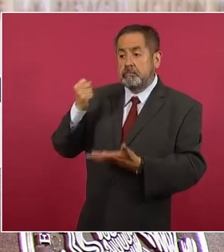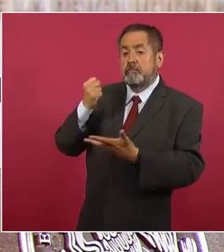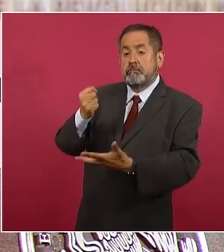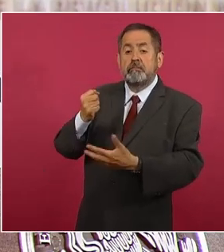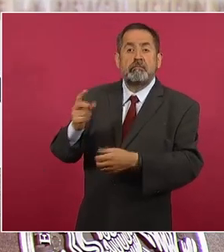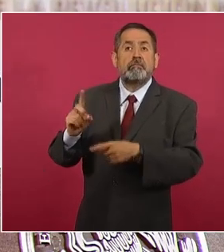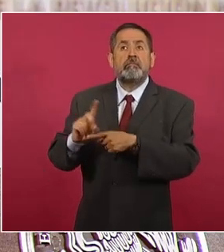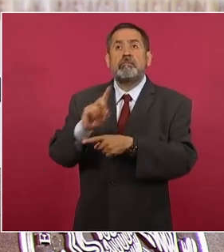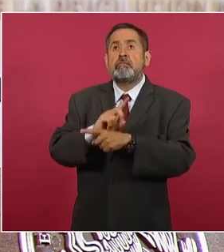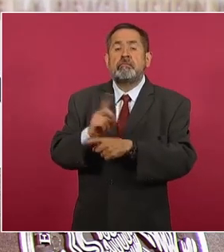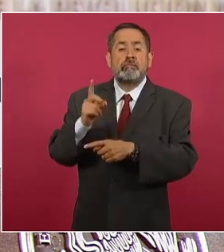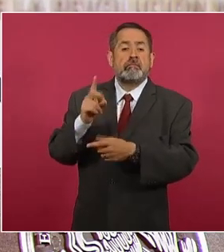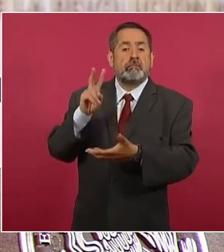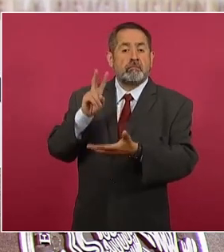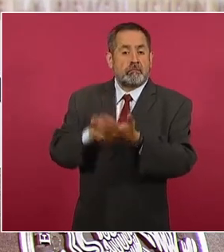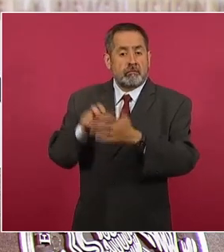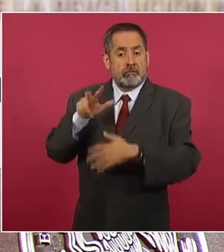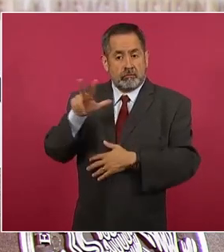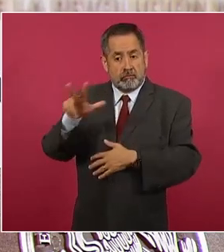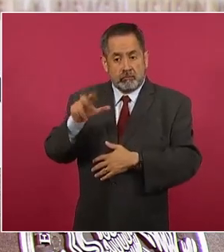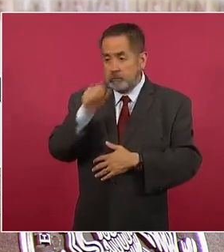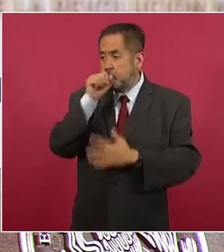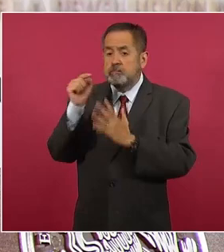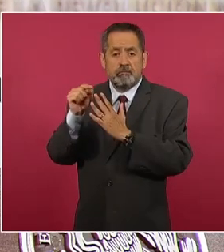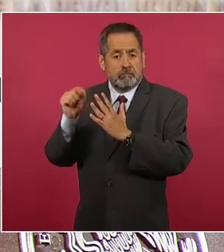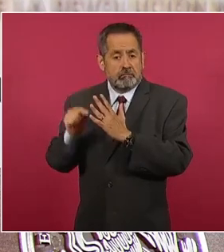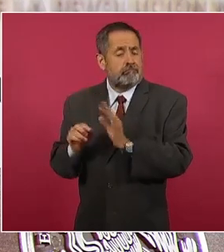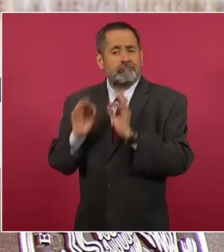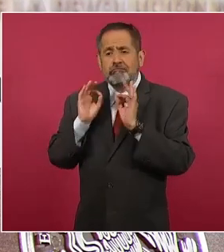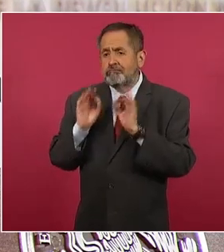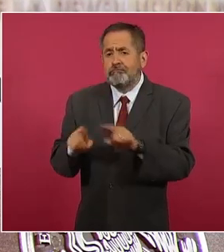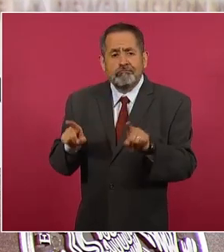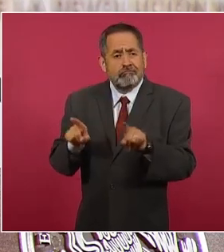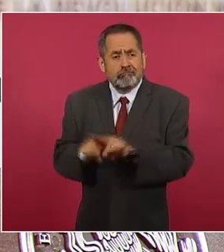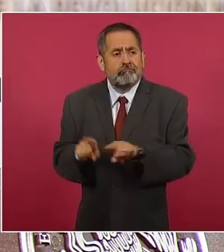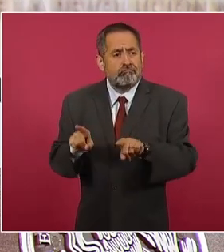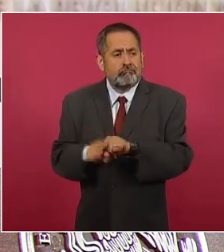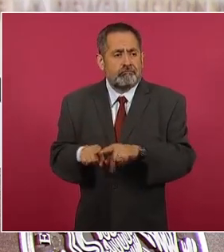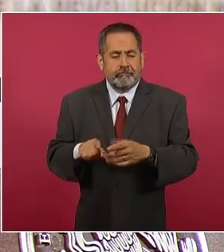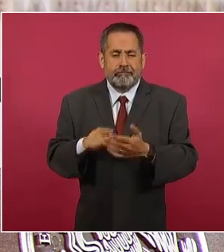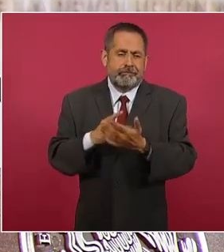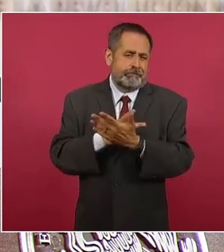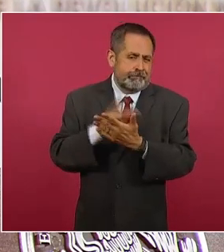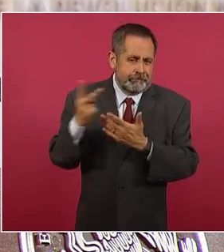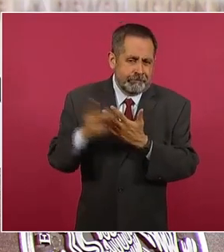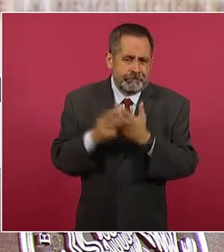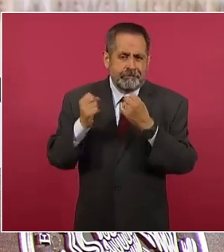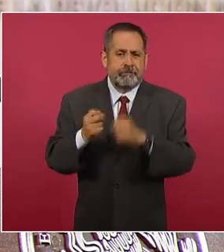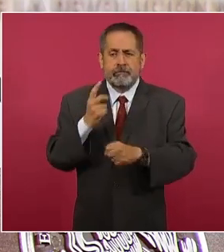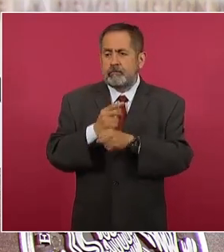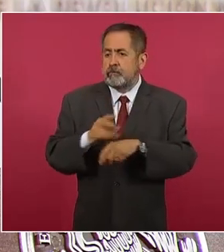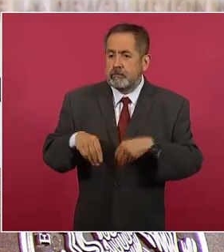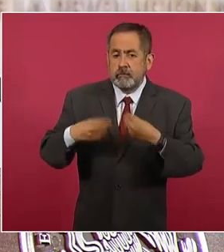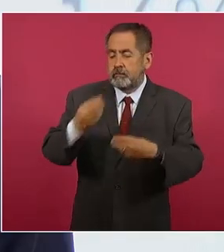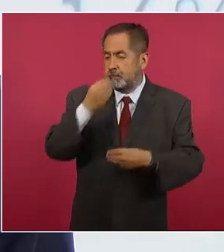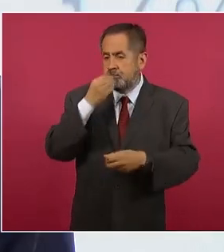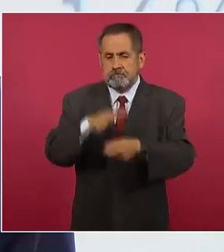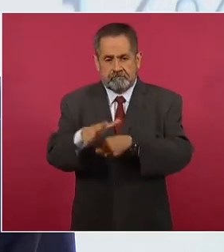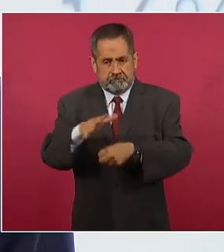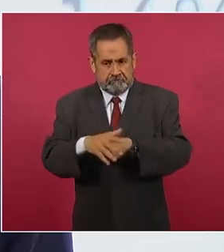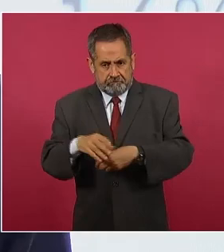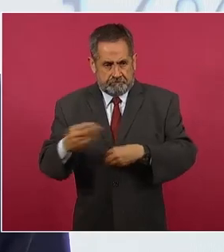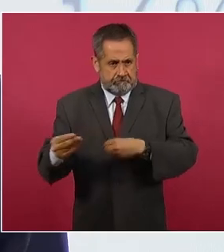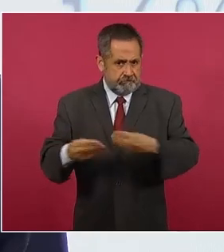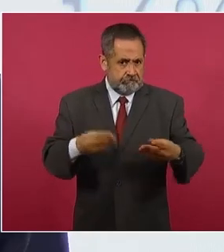2018 y los hemos estado reforzando. Estos programas de seguridad alimentaria están